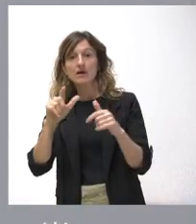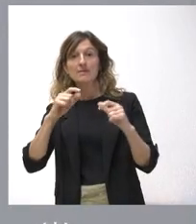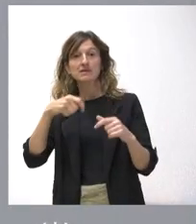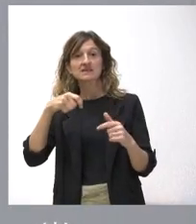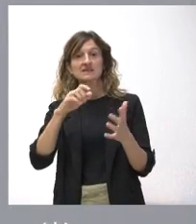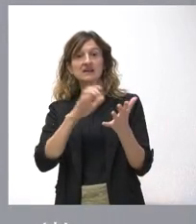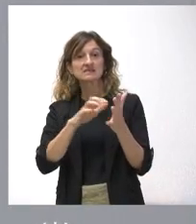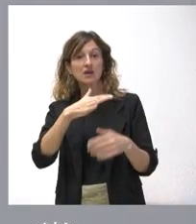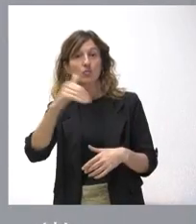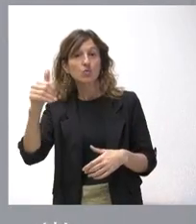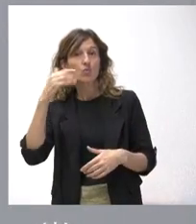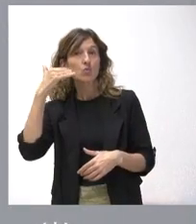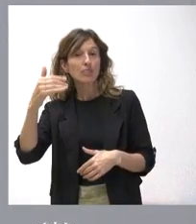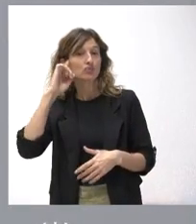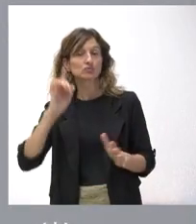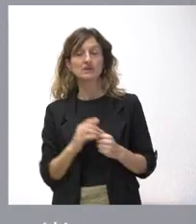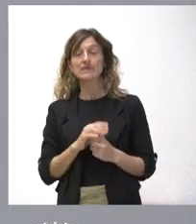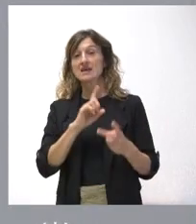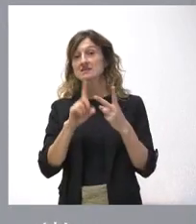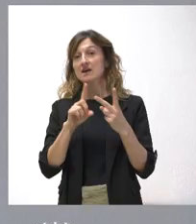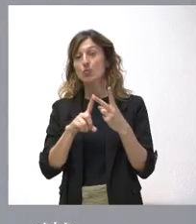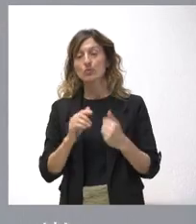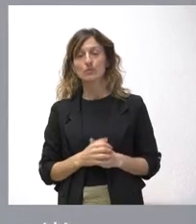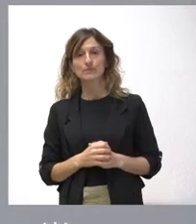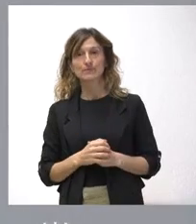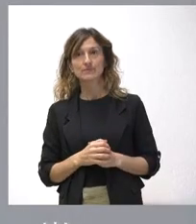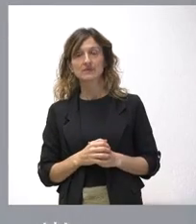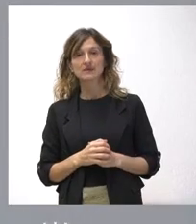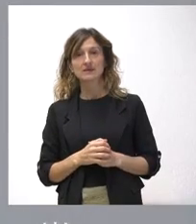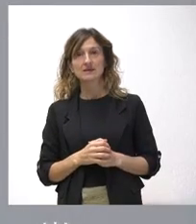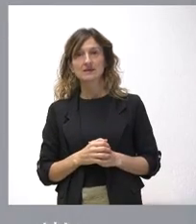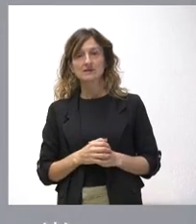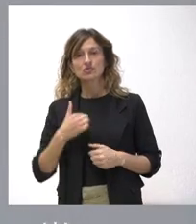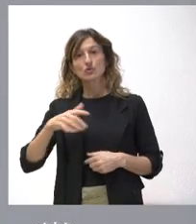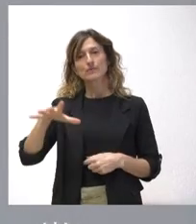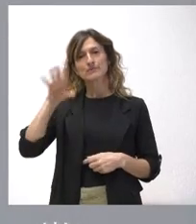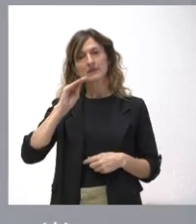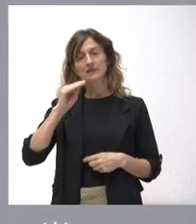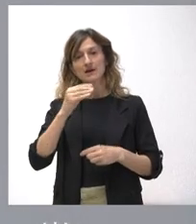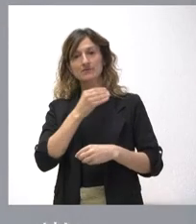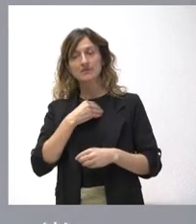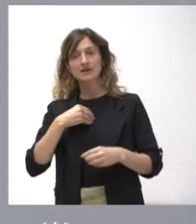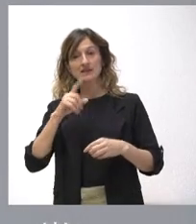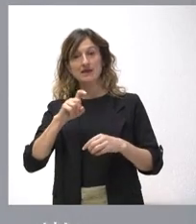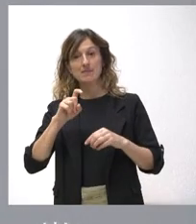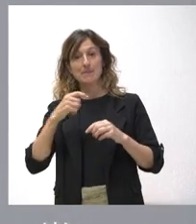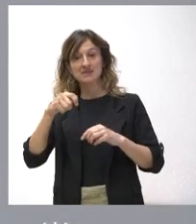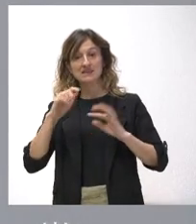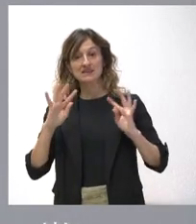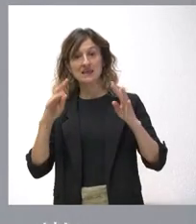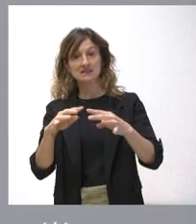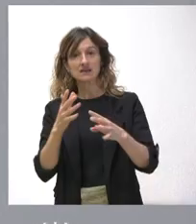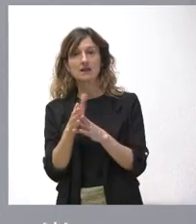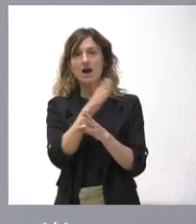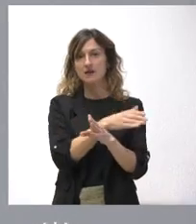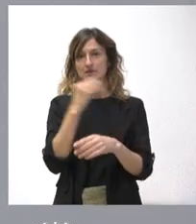de Castilla y León. En segundo lugar, es verdad que nosotros habíamos entendido y aspirábamos a que la conferencia sectorial se hubiera celebrado cuanto antes